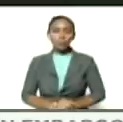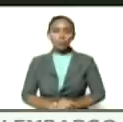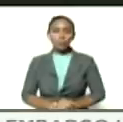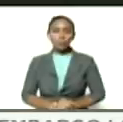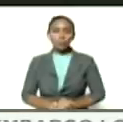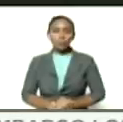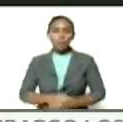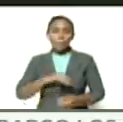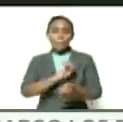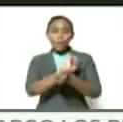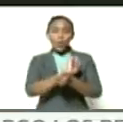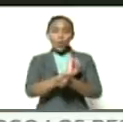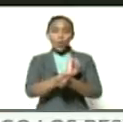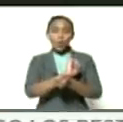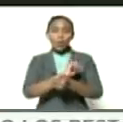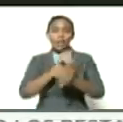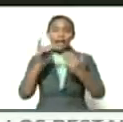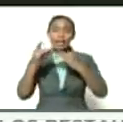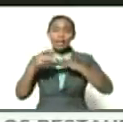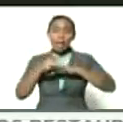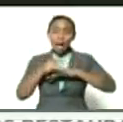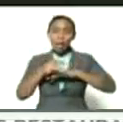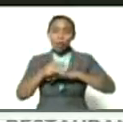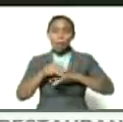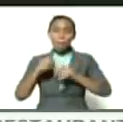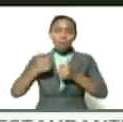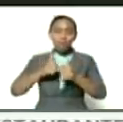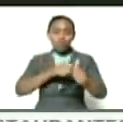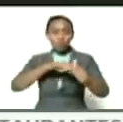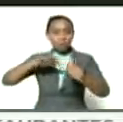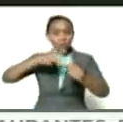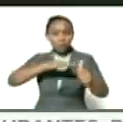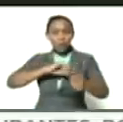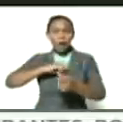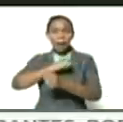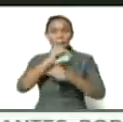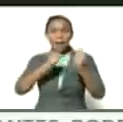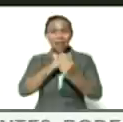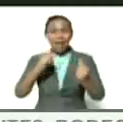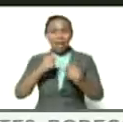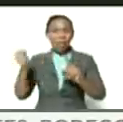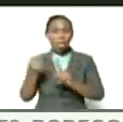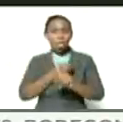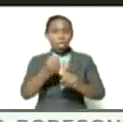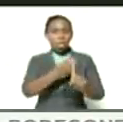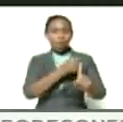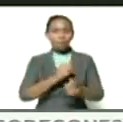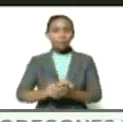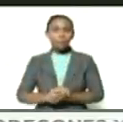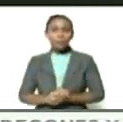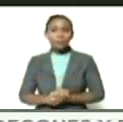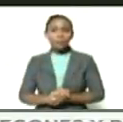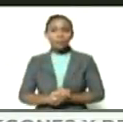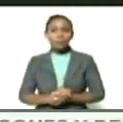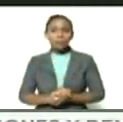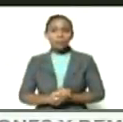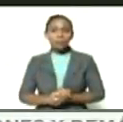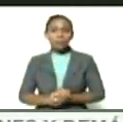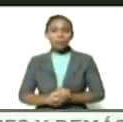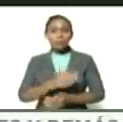capturados capturados casados perseguidos amarrados torturados vejados